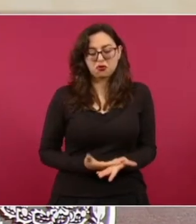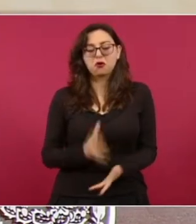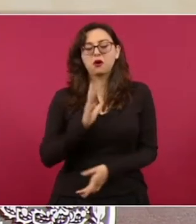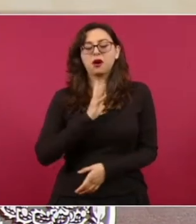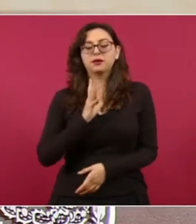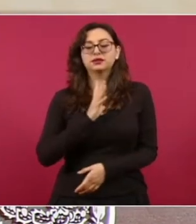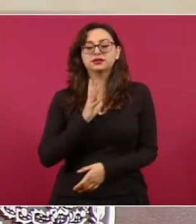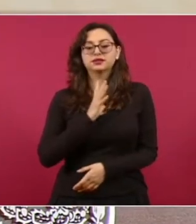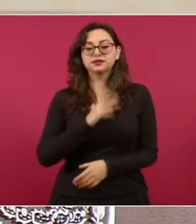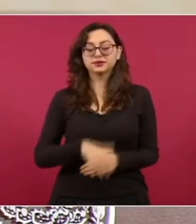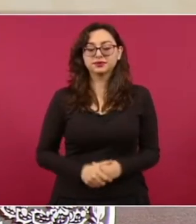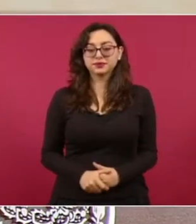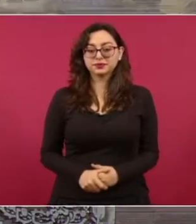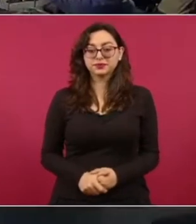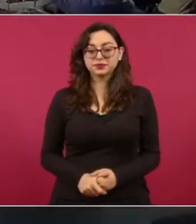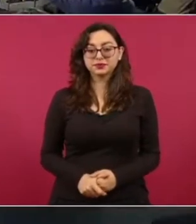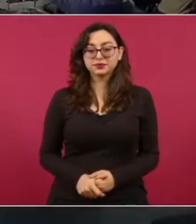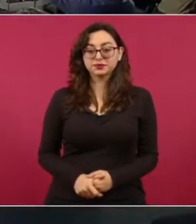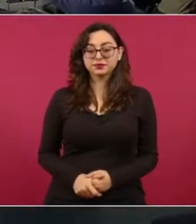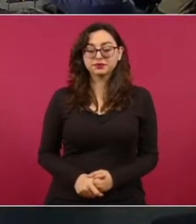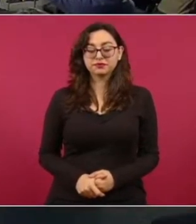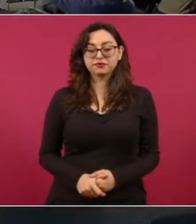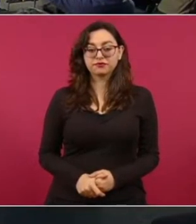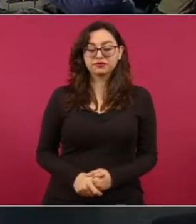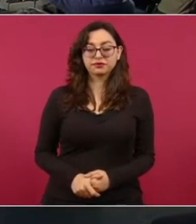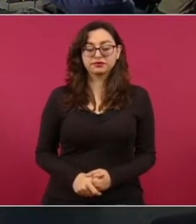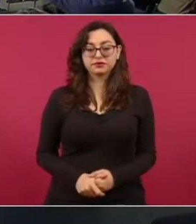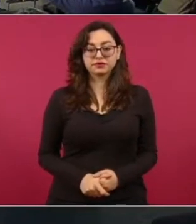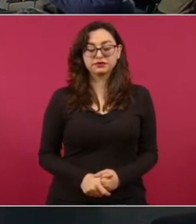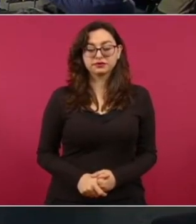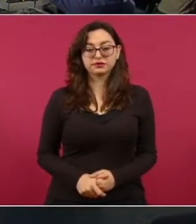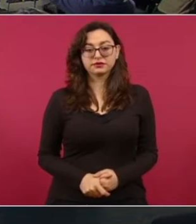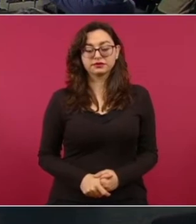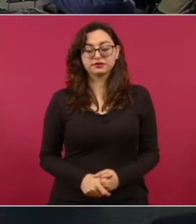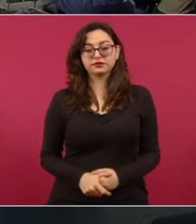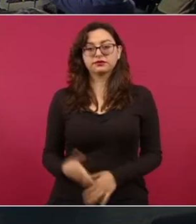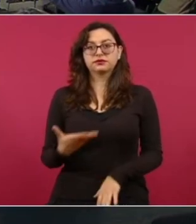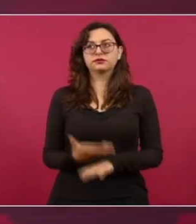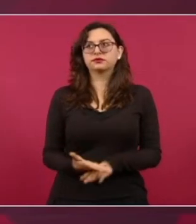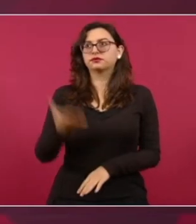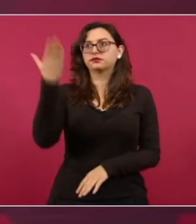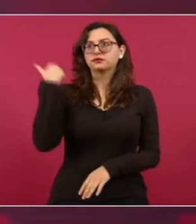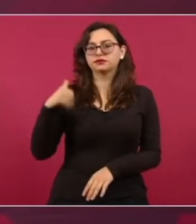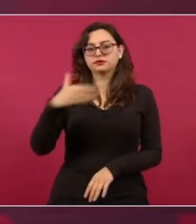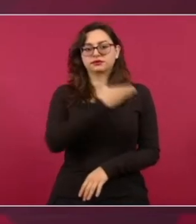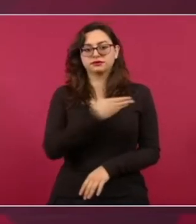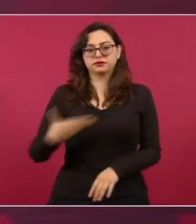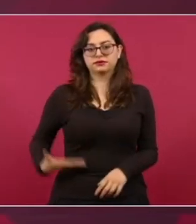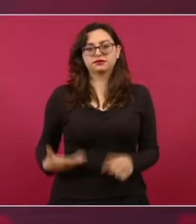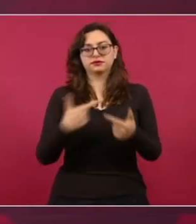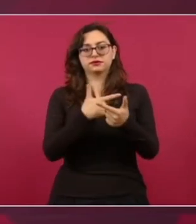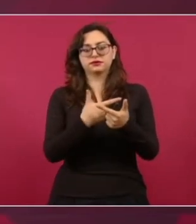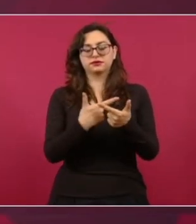Cuando estaba de presidente del PAN, Gustavo Madero.